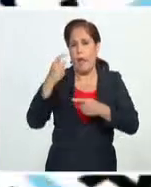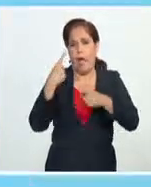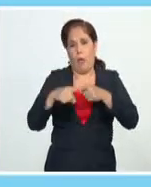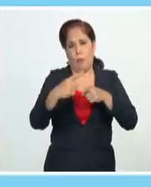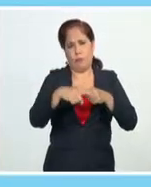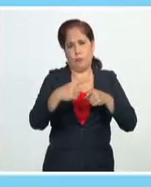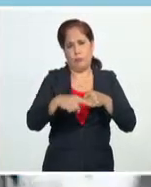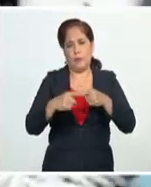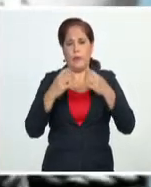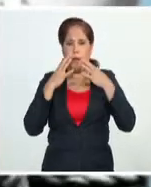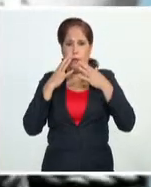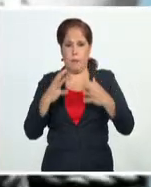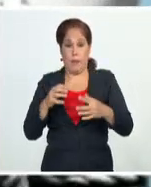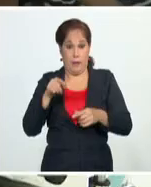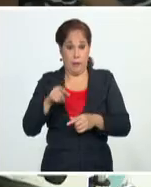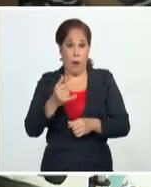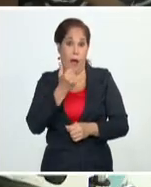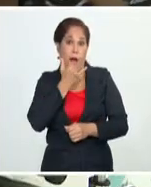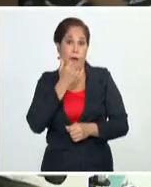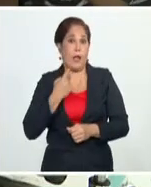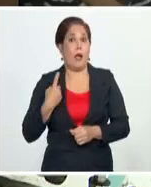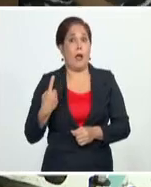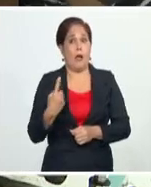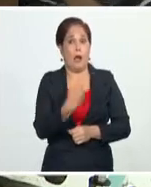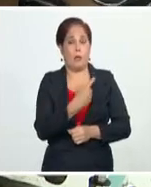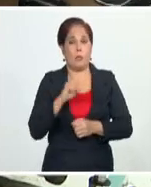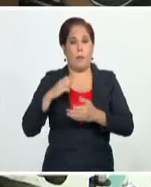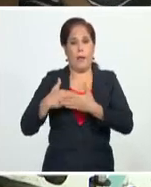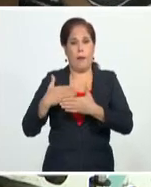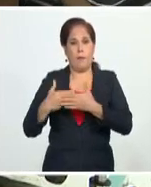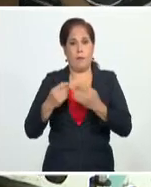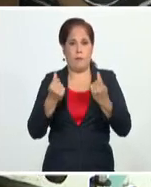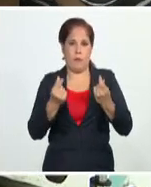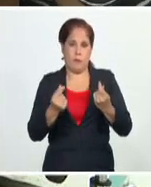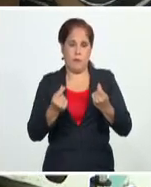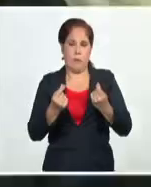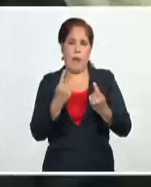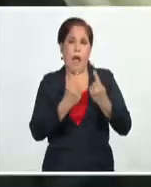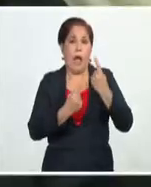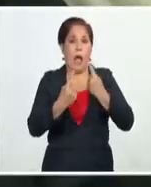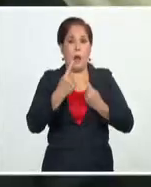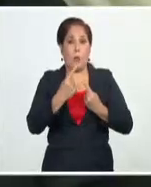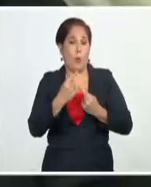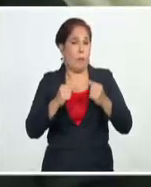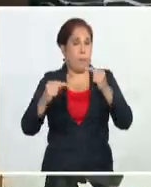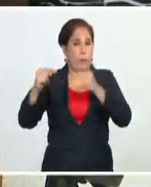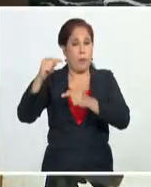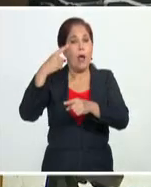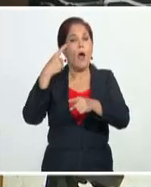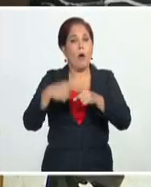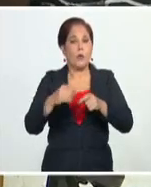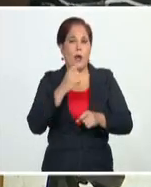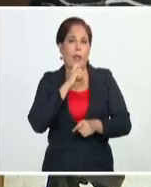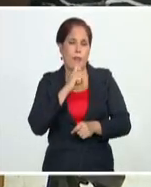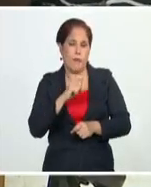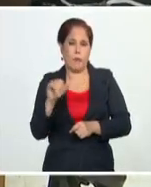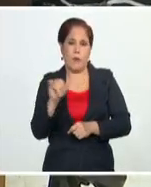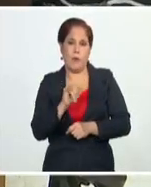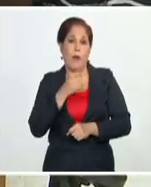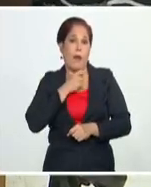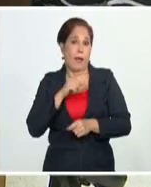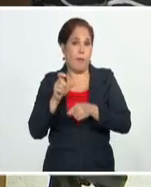mercancías esto afecta a todos los sectores de la economía algunos prioritarios como por ejemplo la